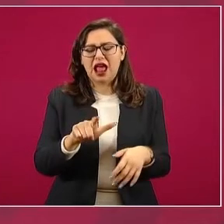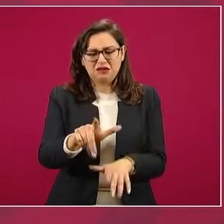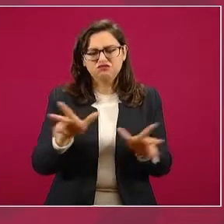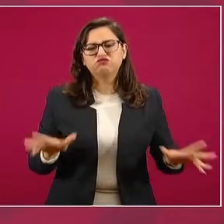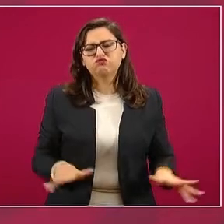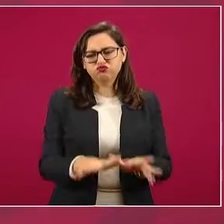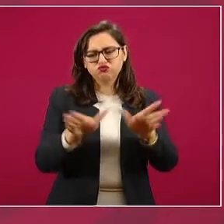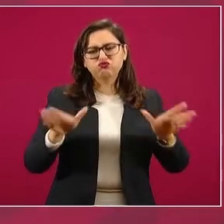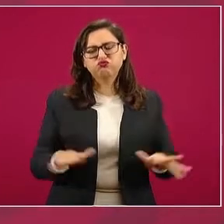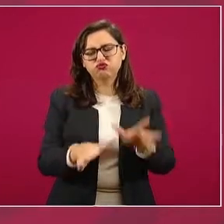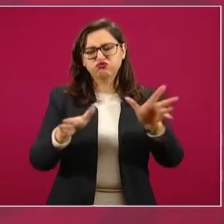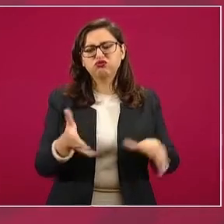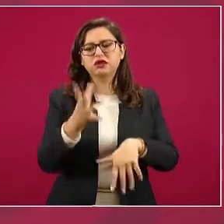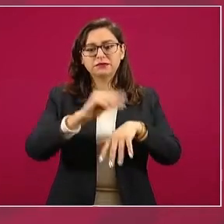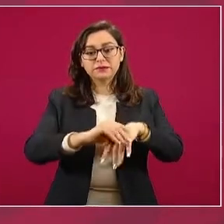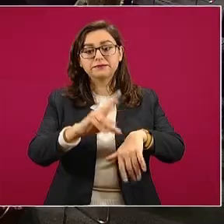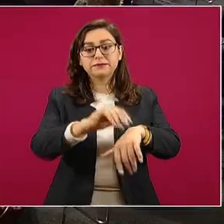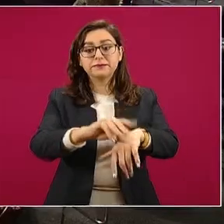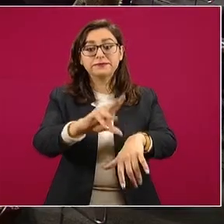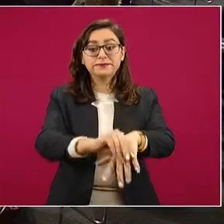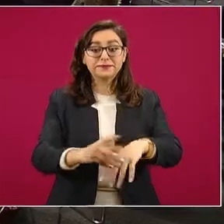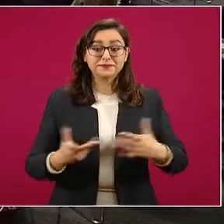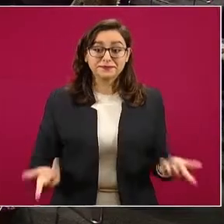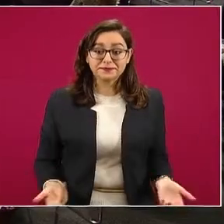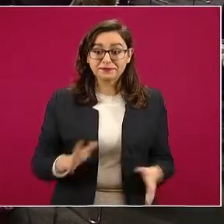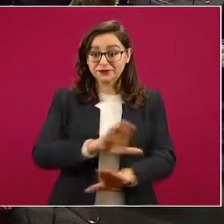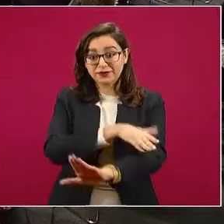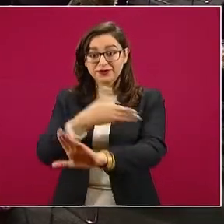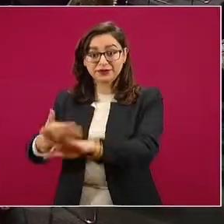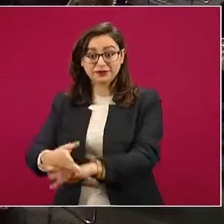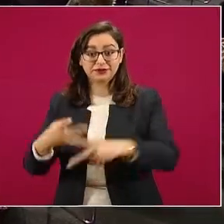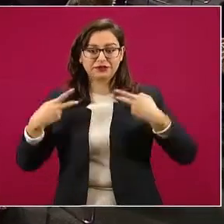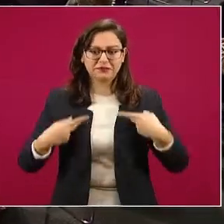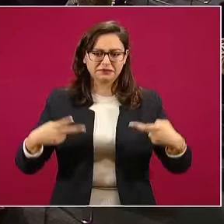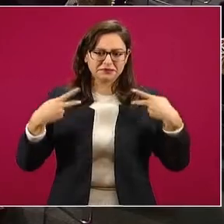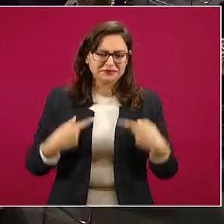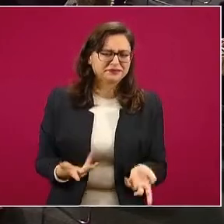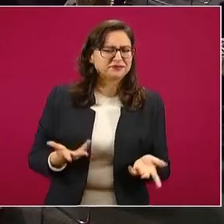sacar provecho, defraudar,